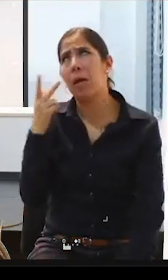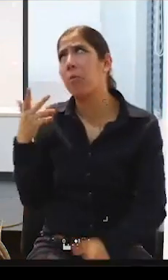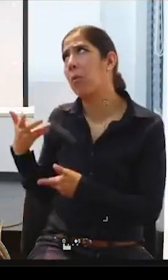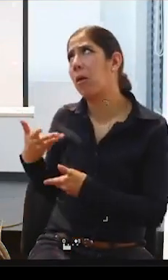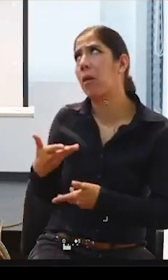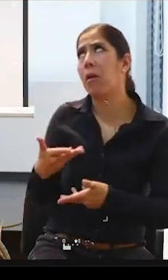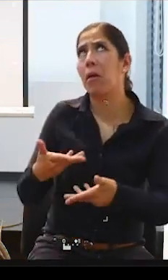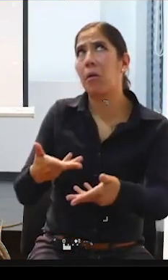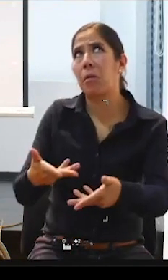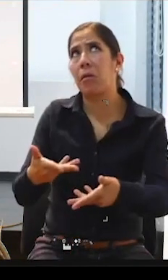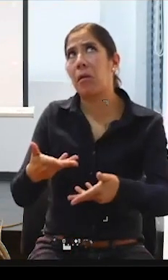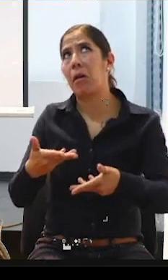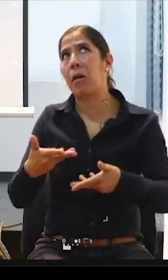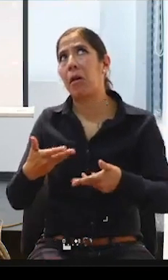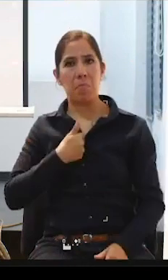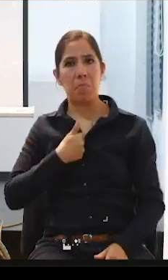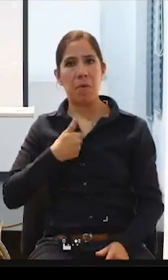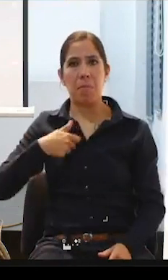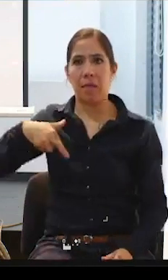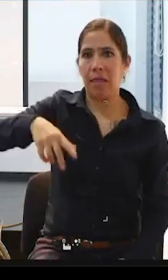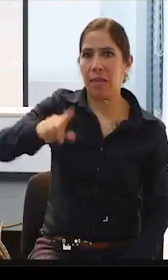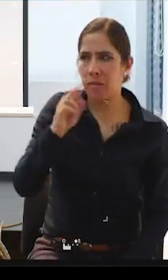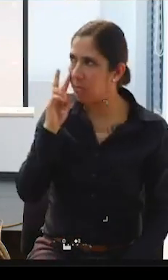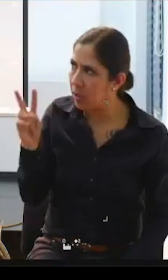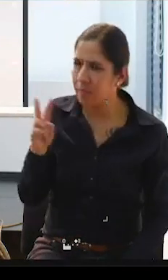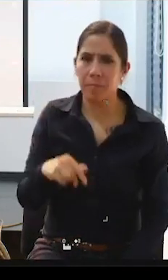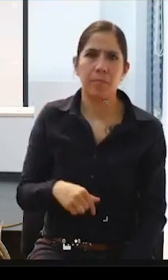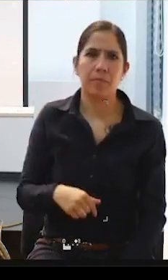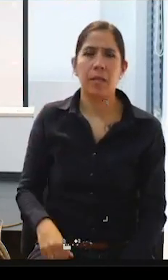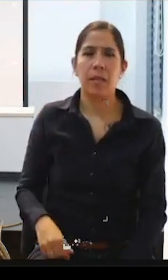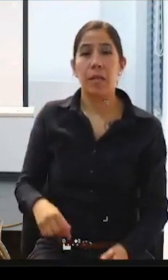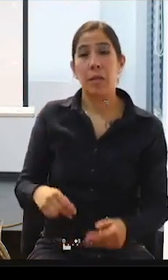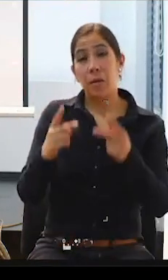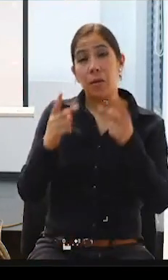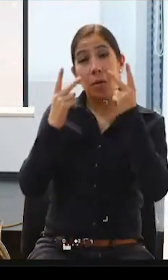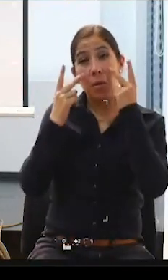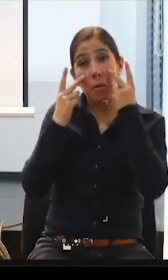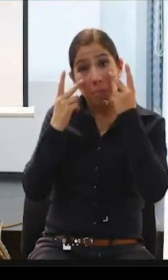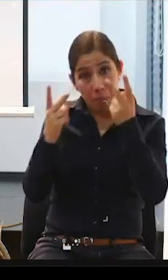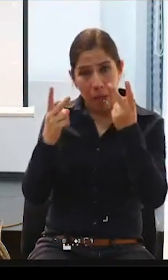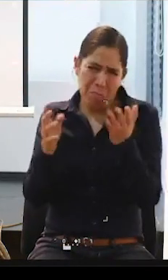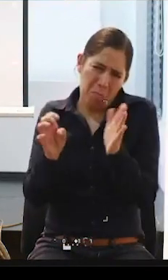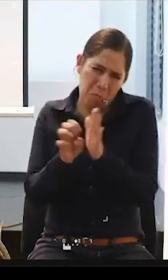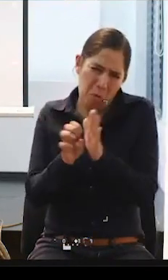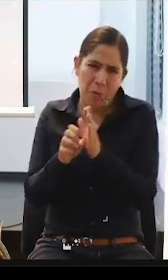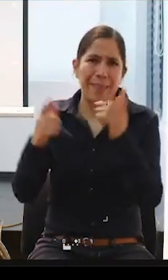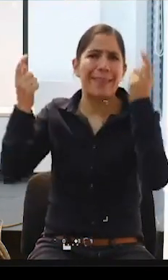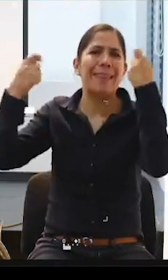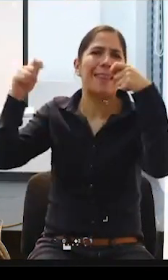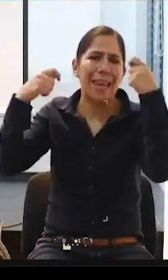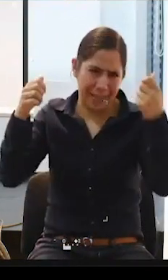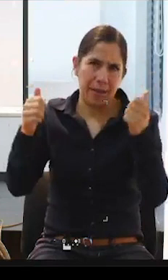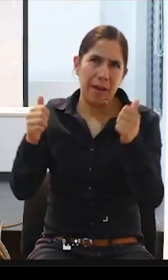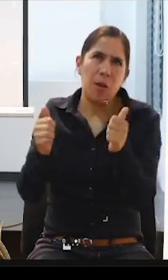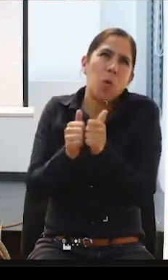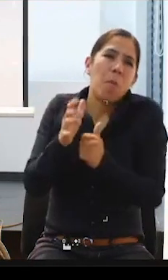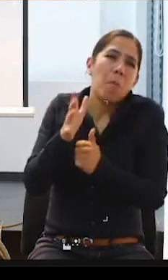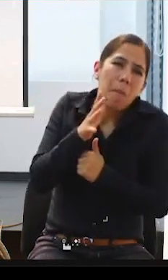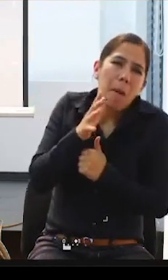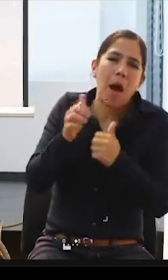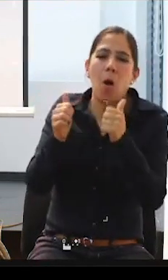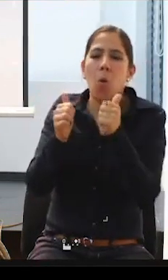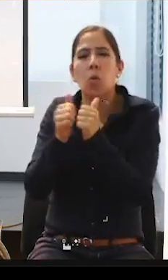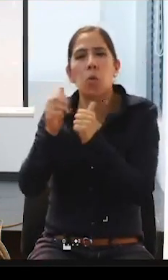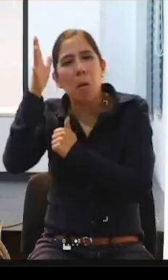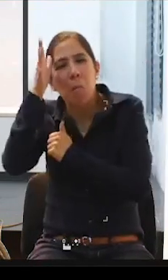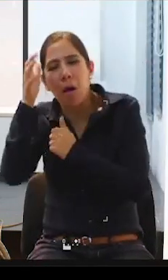muchísimas veces yo iba a comprar y la persona miraba a mi madre, mi mamá, mi padre, miraba a mi hermana. Y entonces, tenía que ser